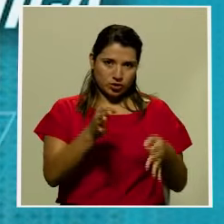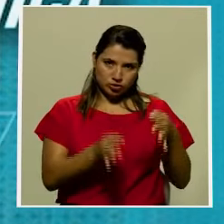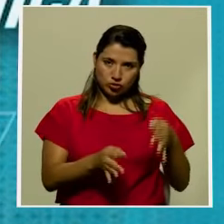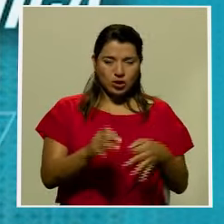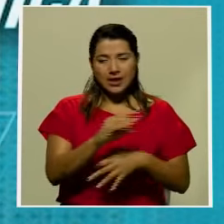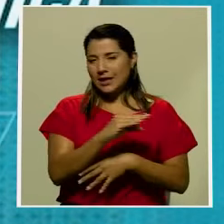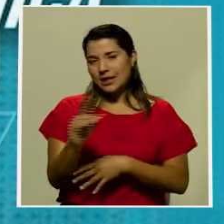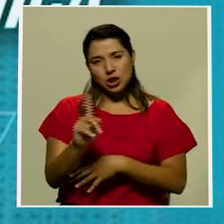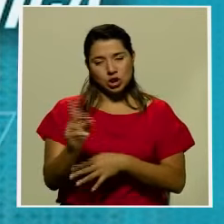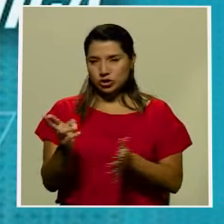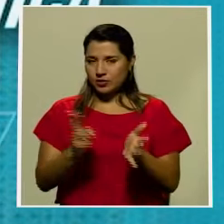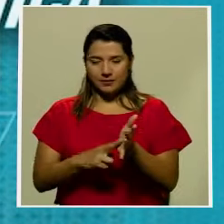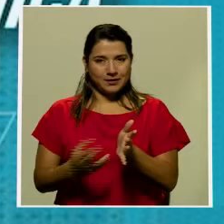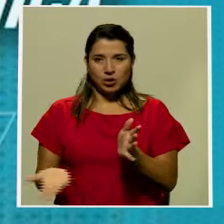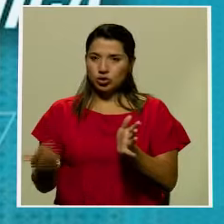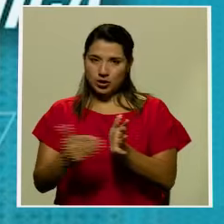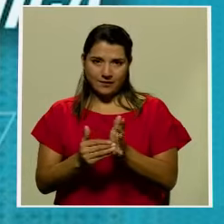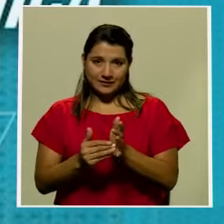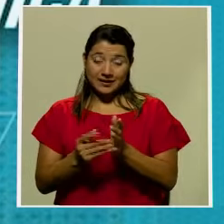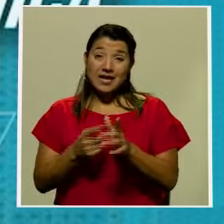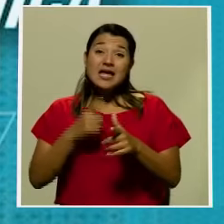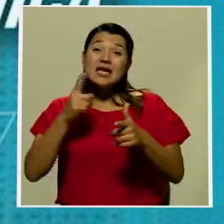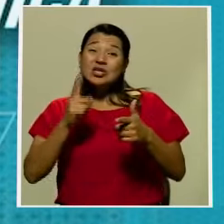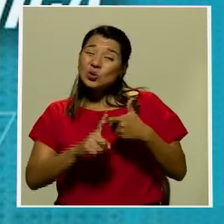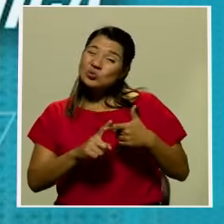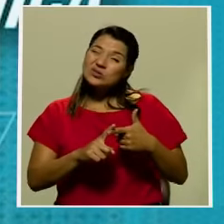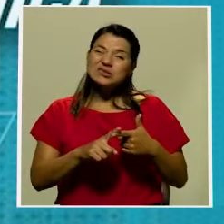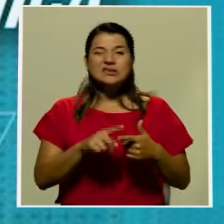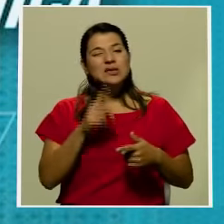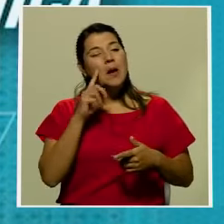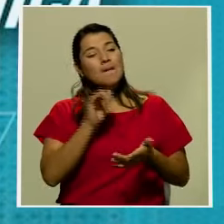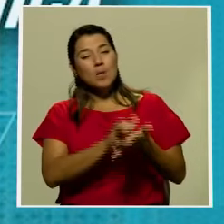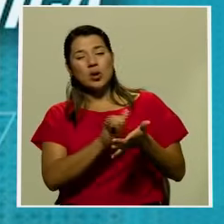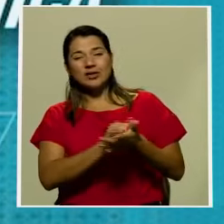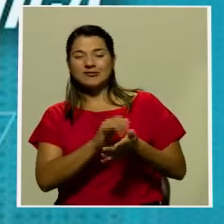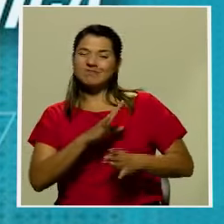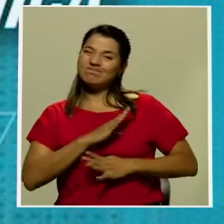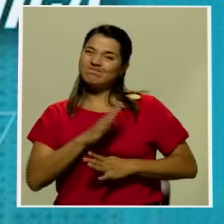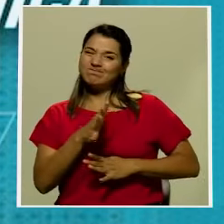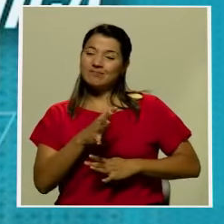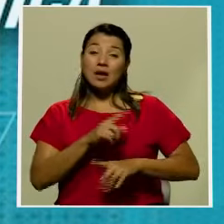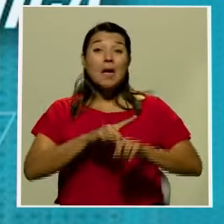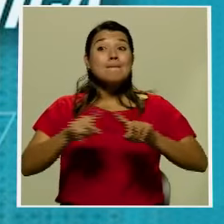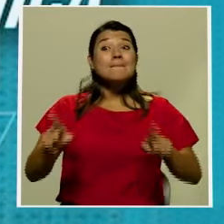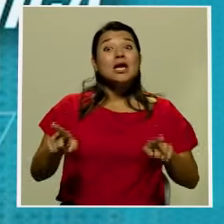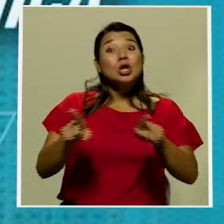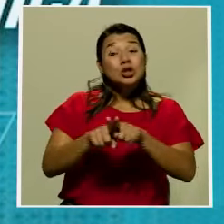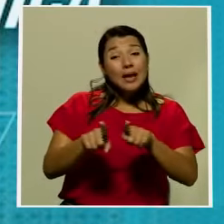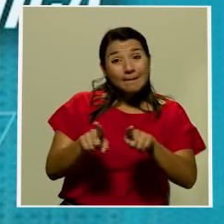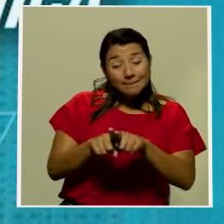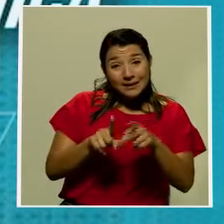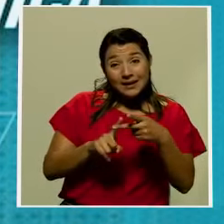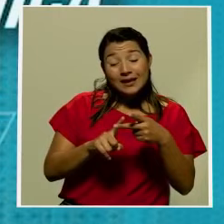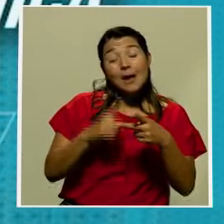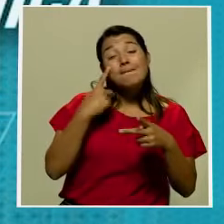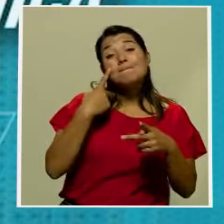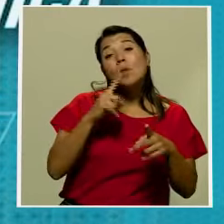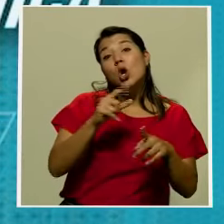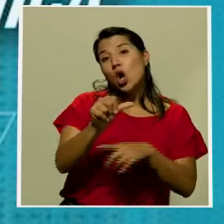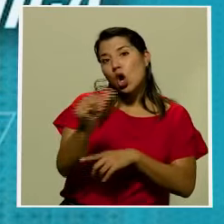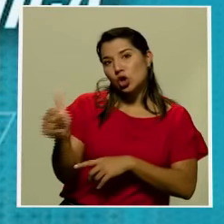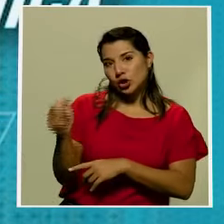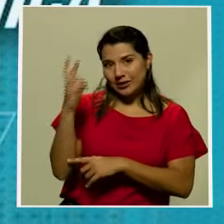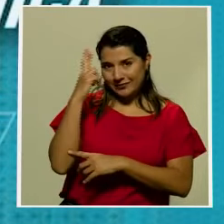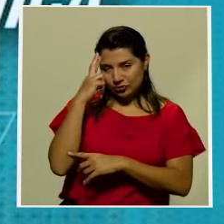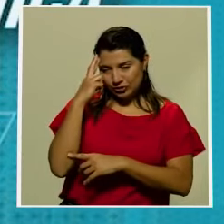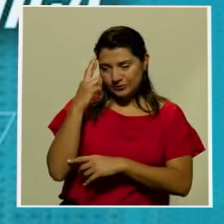repetir entonces en ese sentido parcialmente pero parcialmente satisfecho por varias por varias razones la primera es